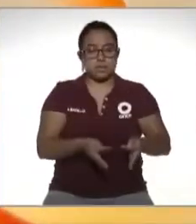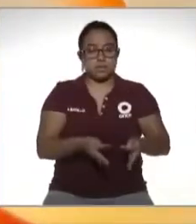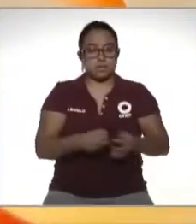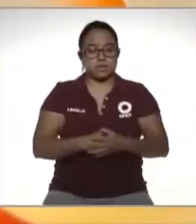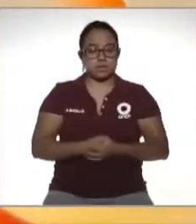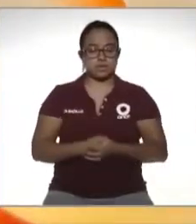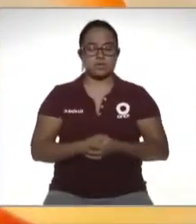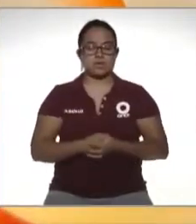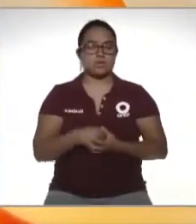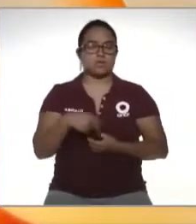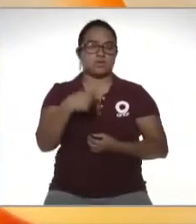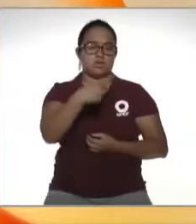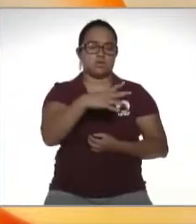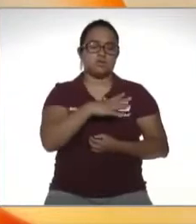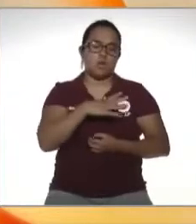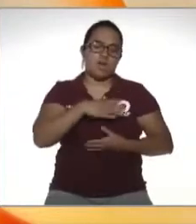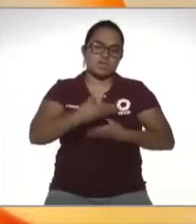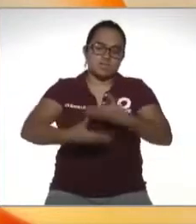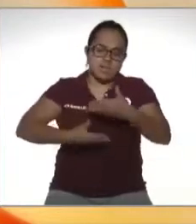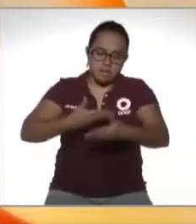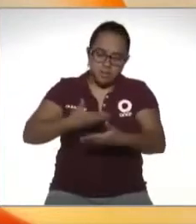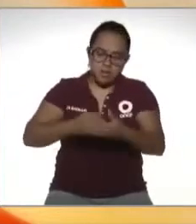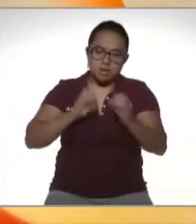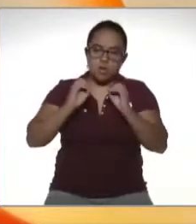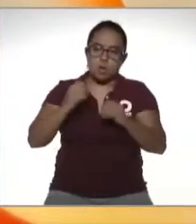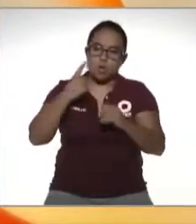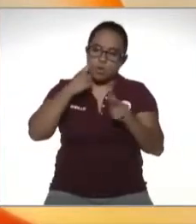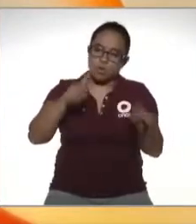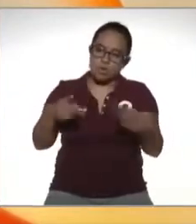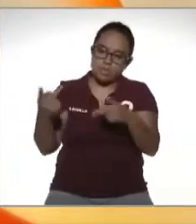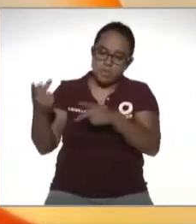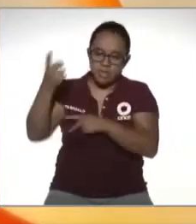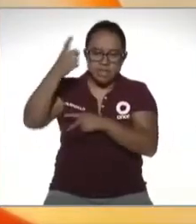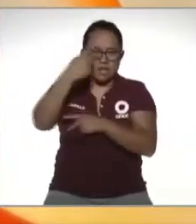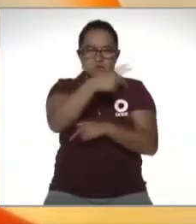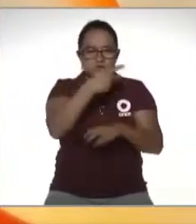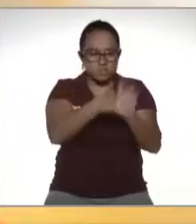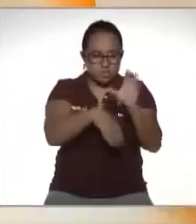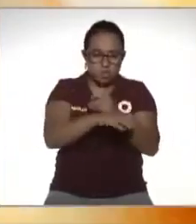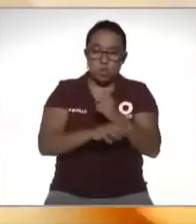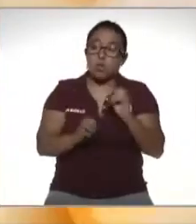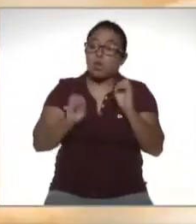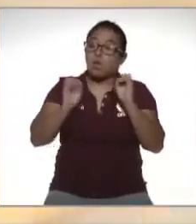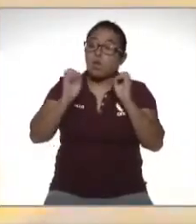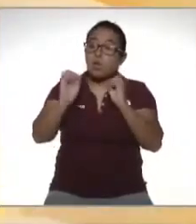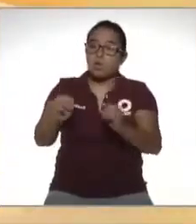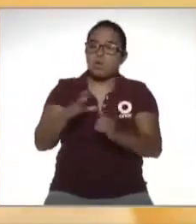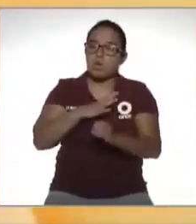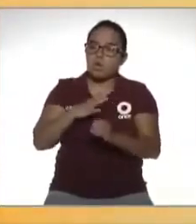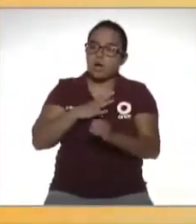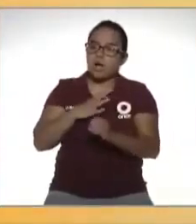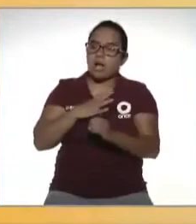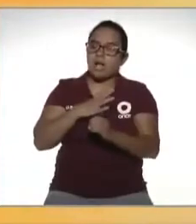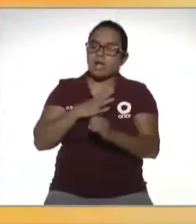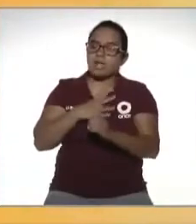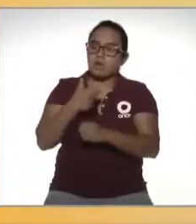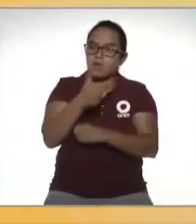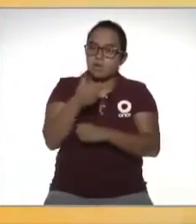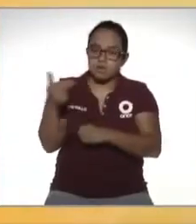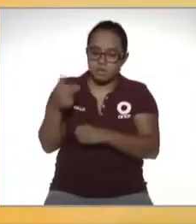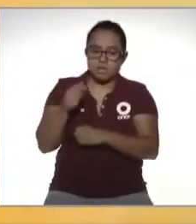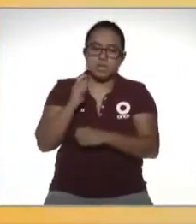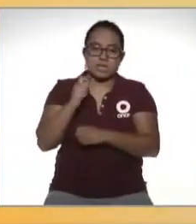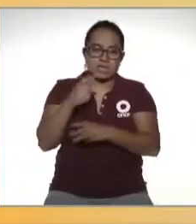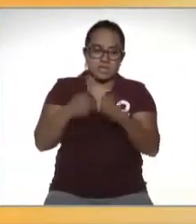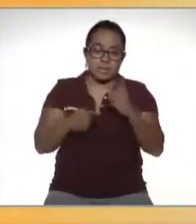enajenen bienes presten servicios o concedan hospedaje a través de plataformas tecnológicas es decir son los